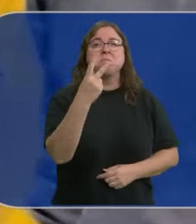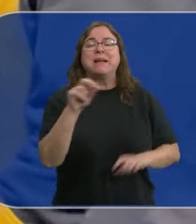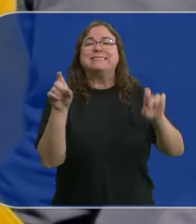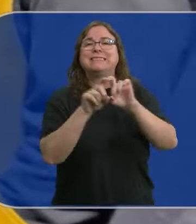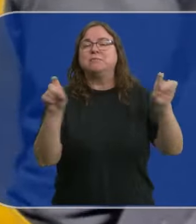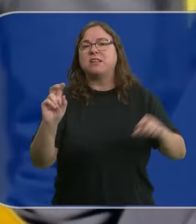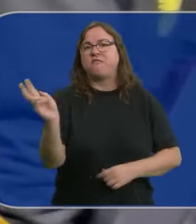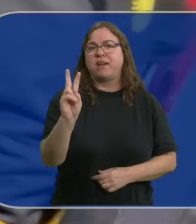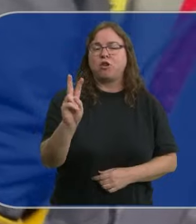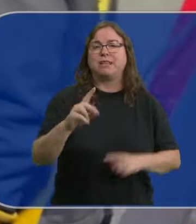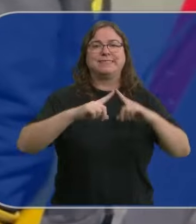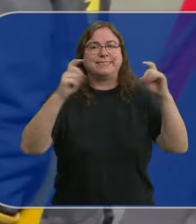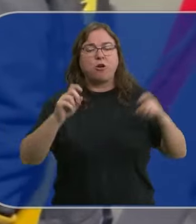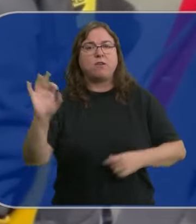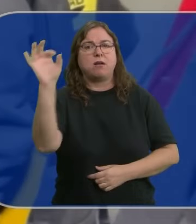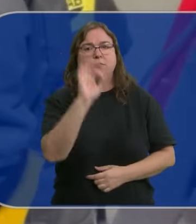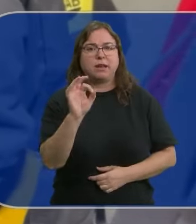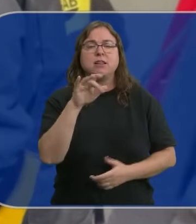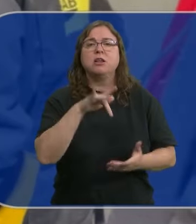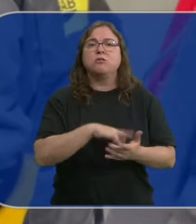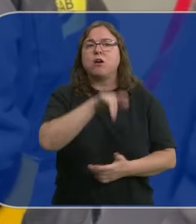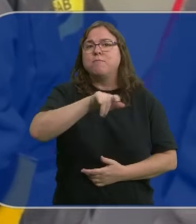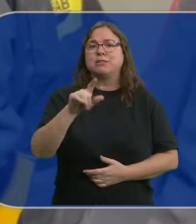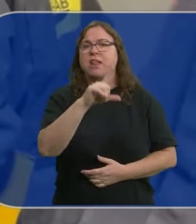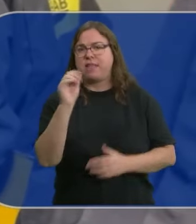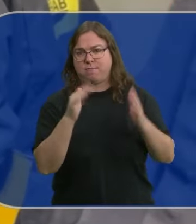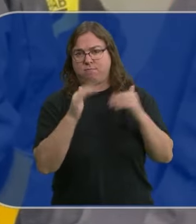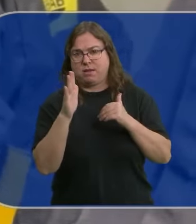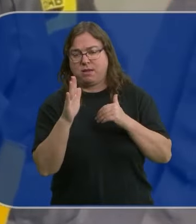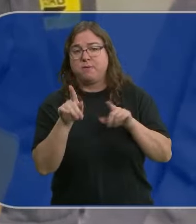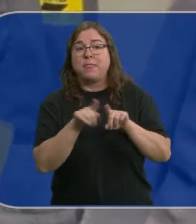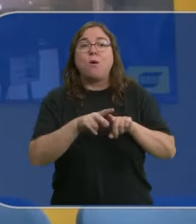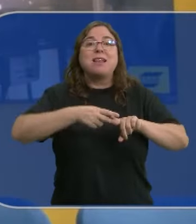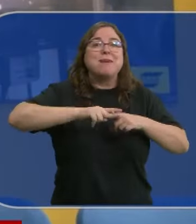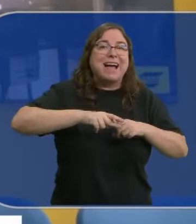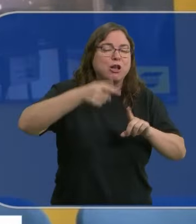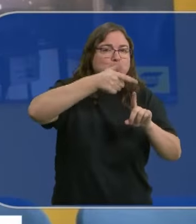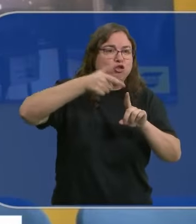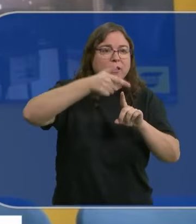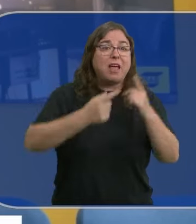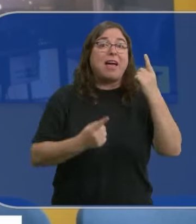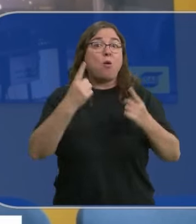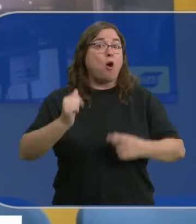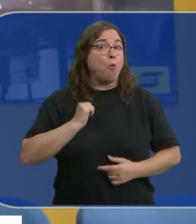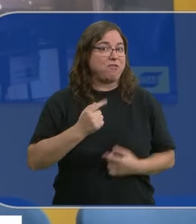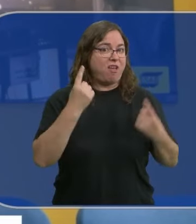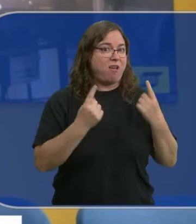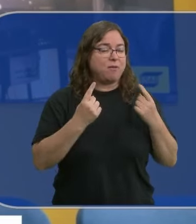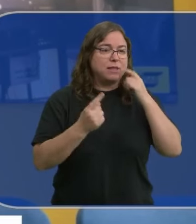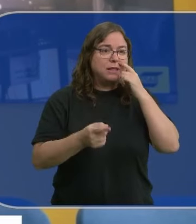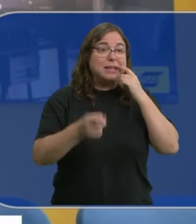Valladolid, Segovia y Valencia acogerán a más de 100 personas, como Miguel Ángel, mecánico soldador. A veces algunas oportunidades